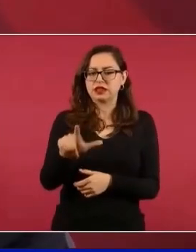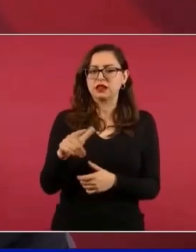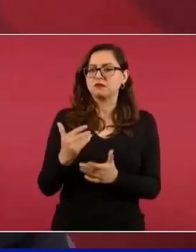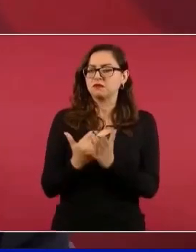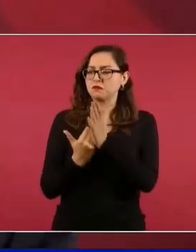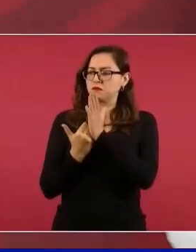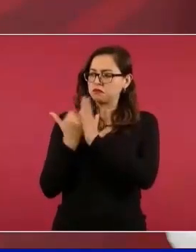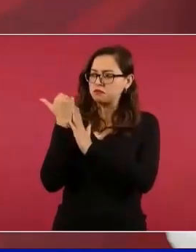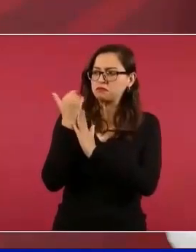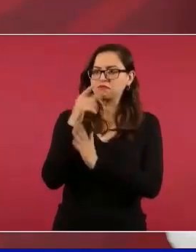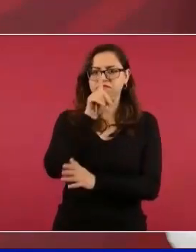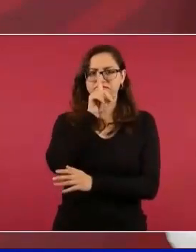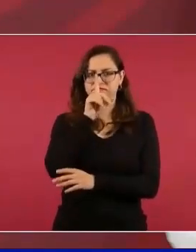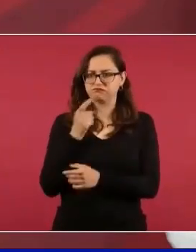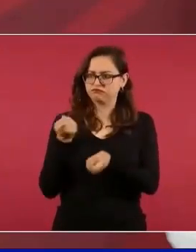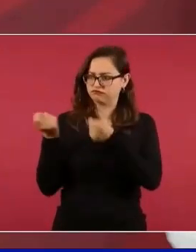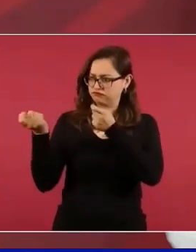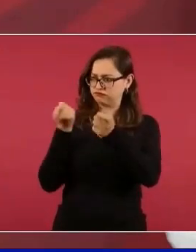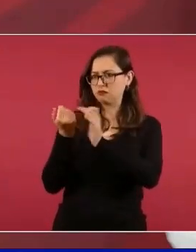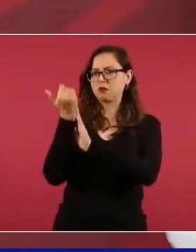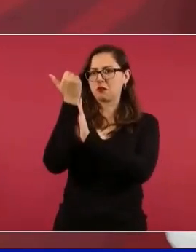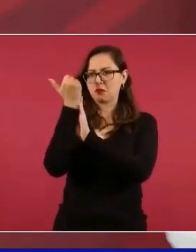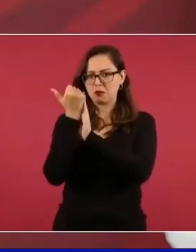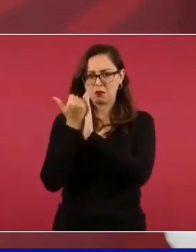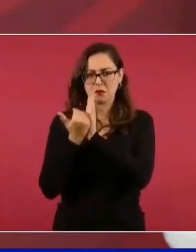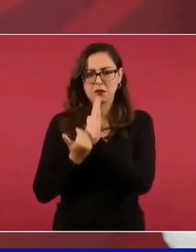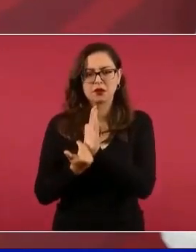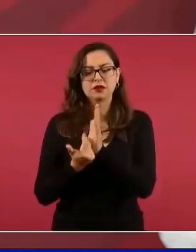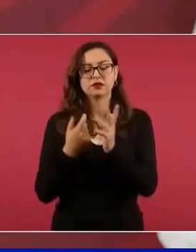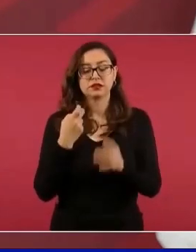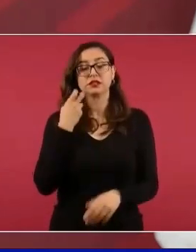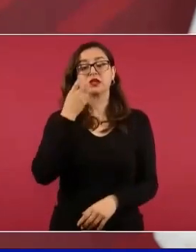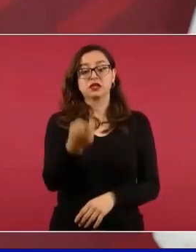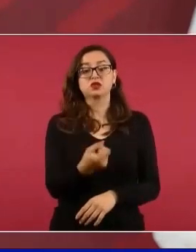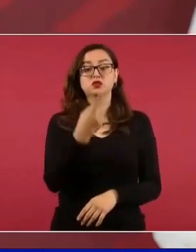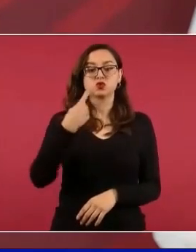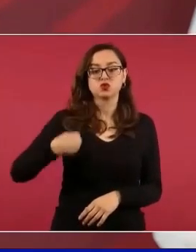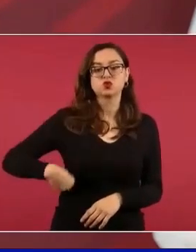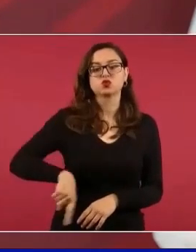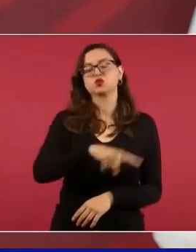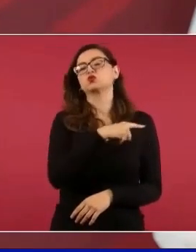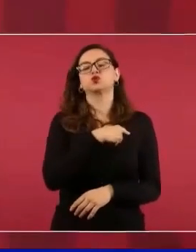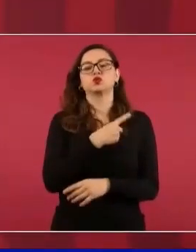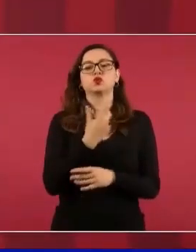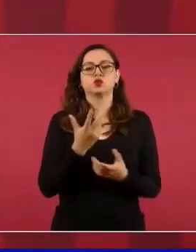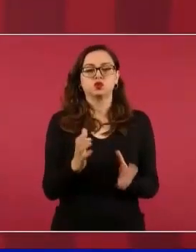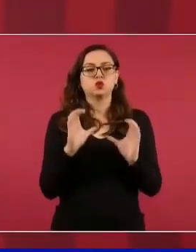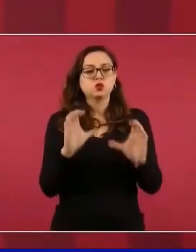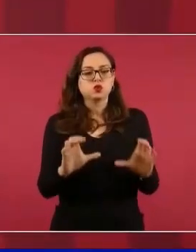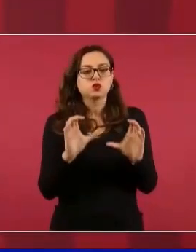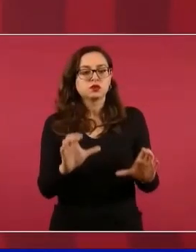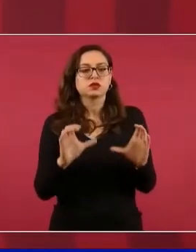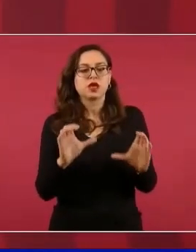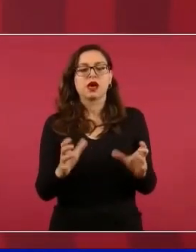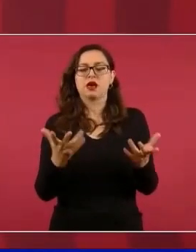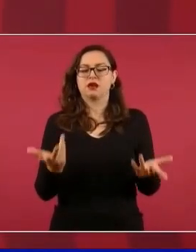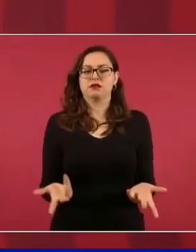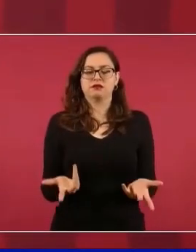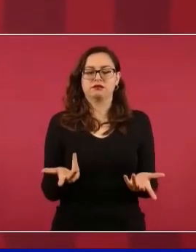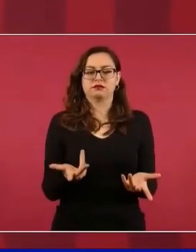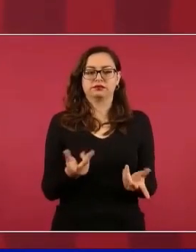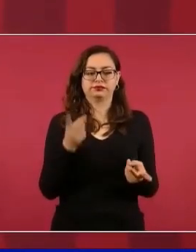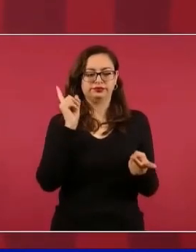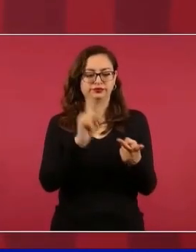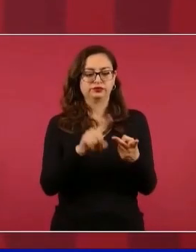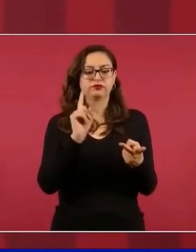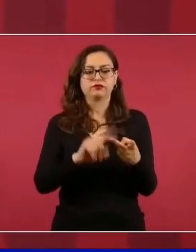Estamos dedicados a cuidar que siga llegando el apoyo a los adultos mayores,